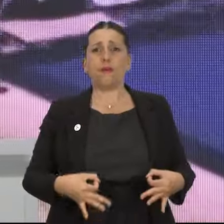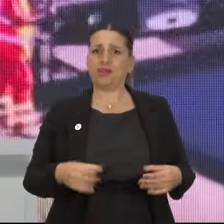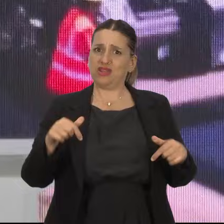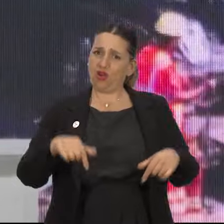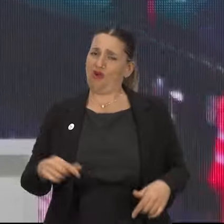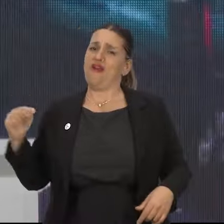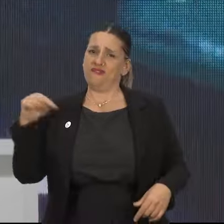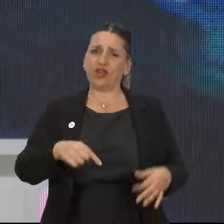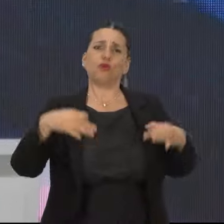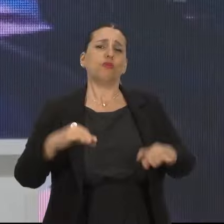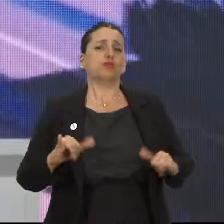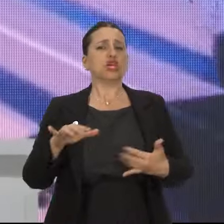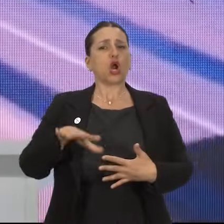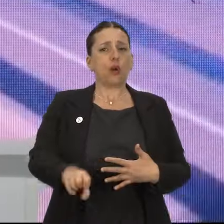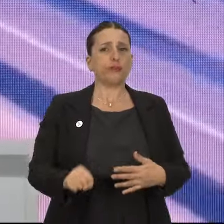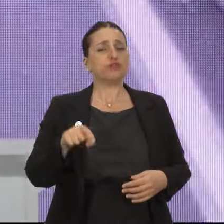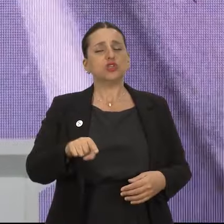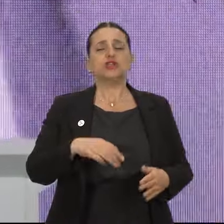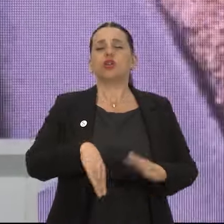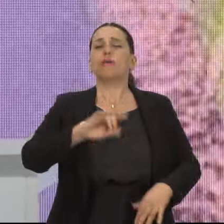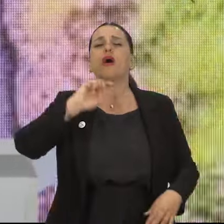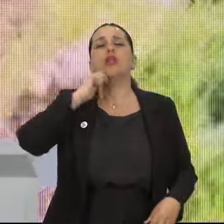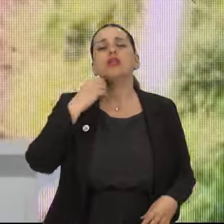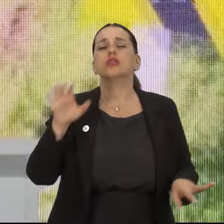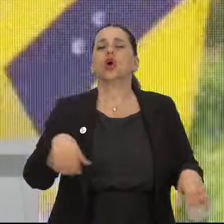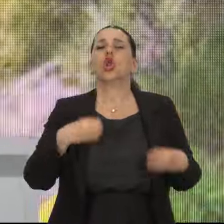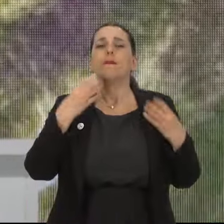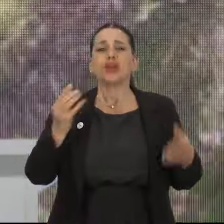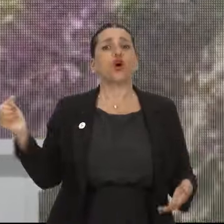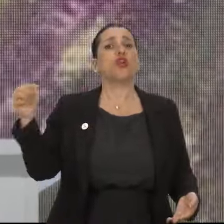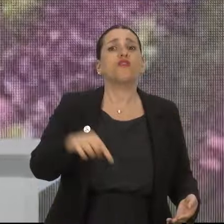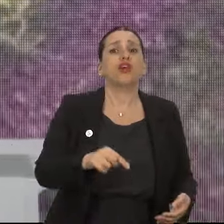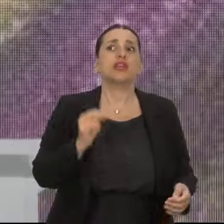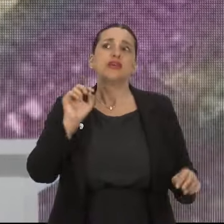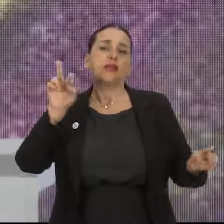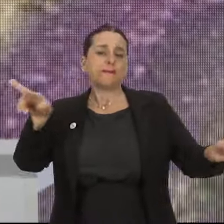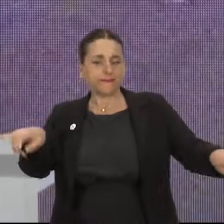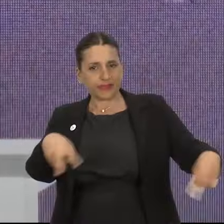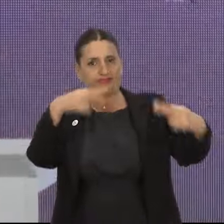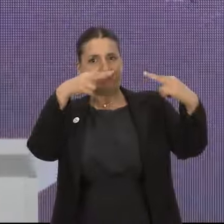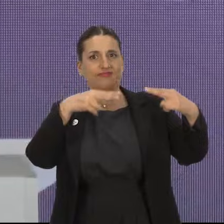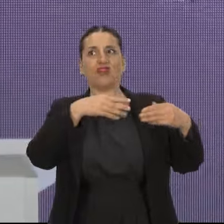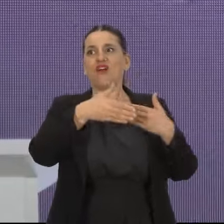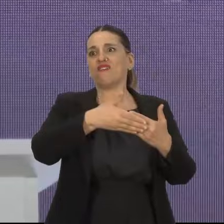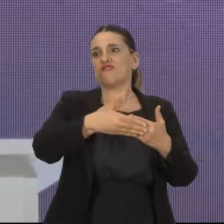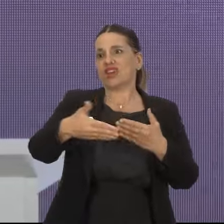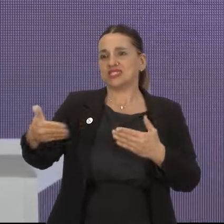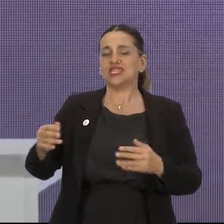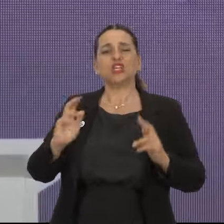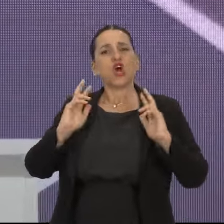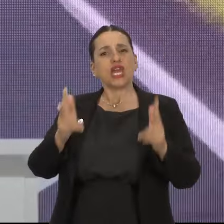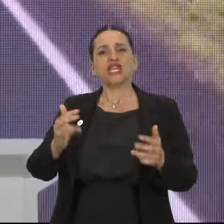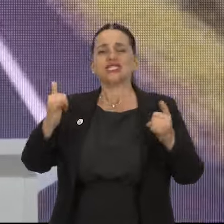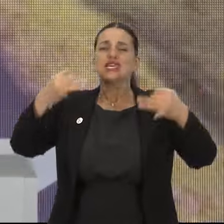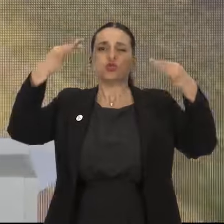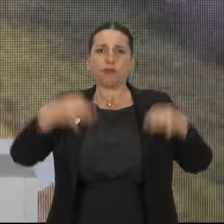cumplir con lo comprometido y eso es lo más lindo que puede hacer un gobernante, venir, mirar a los ojos a los vecinos